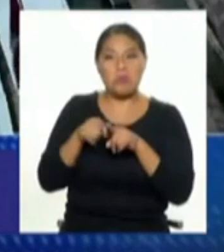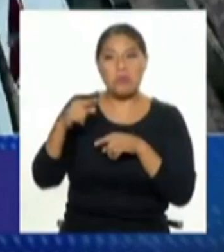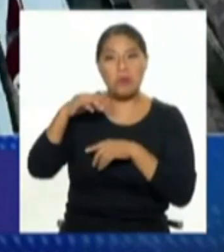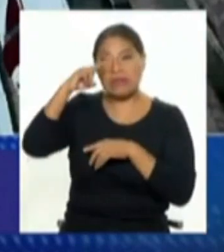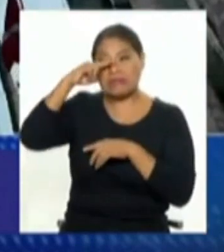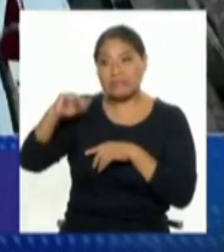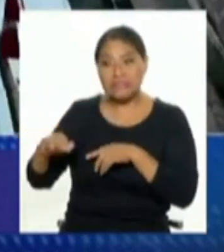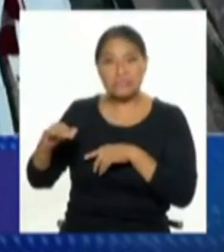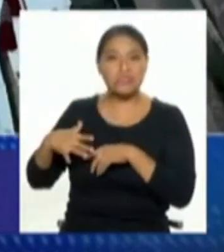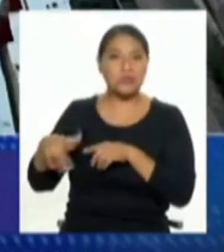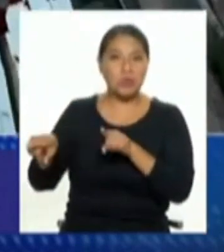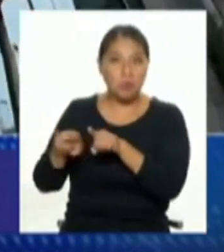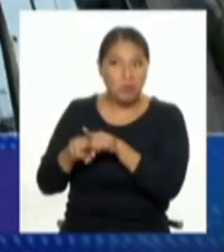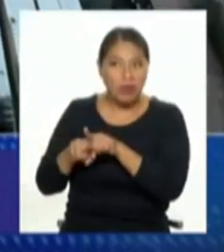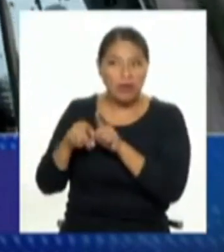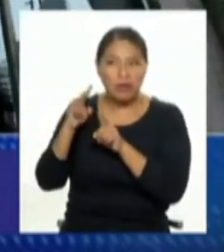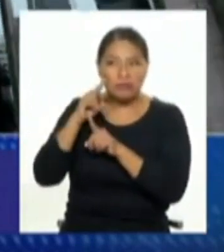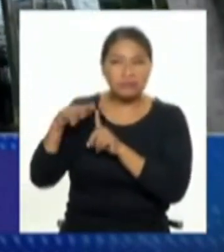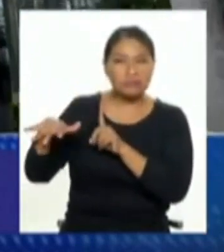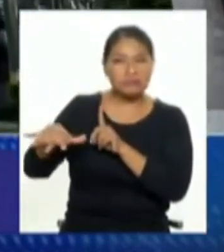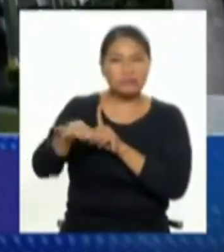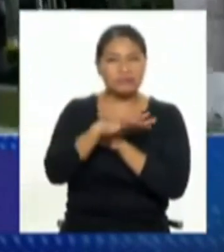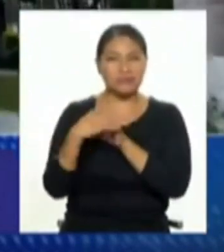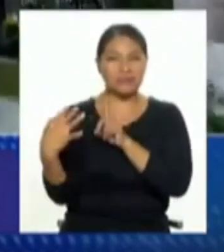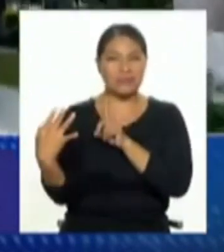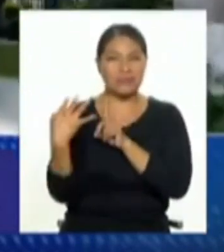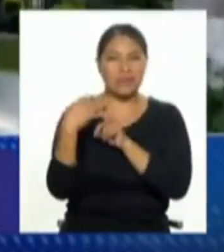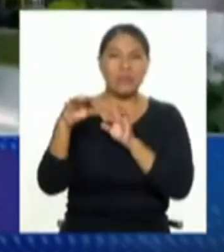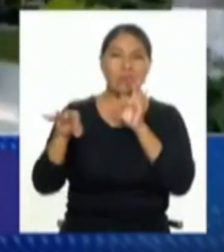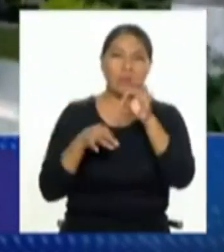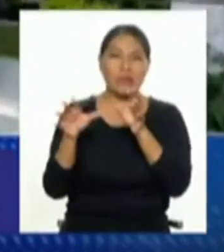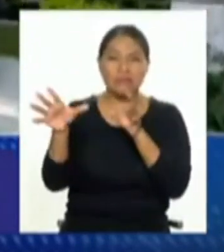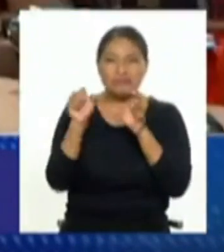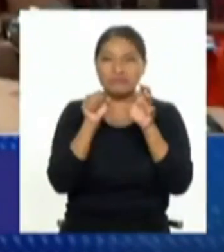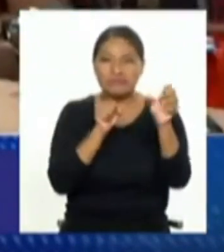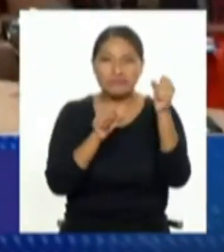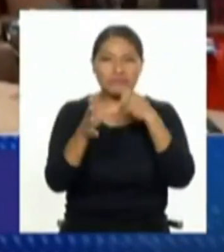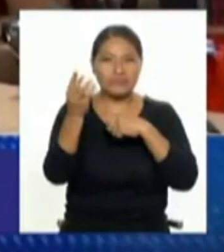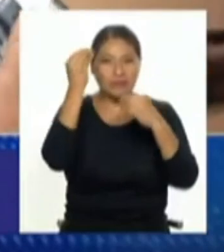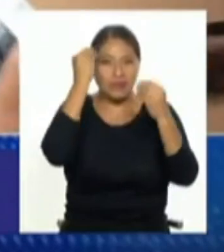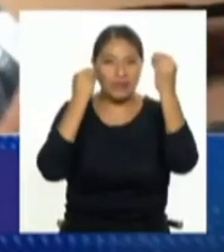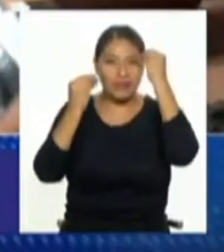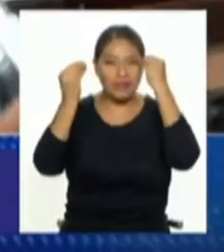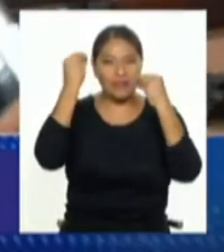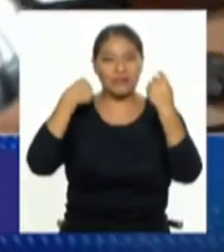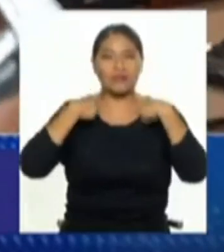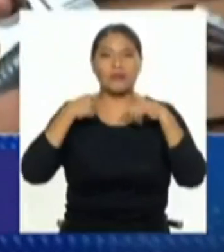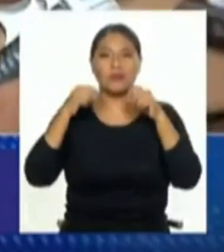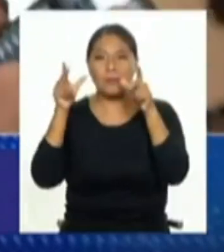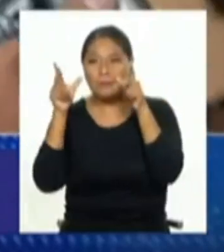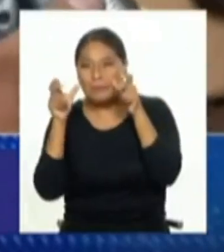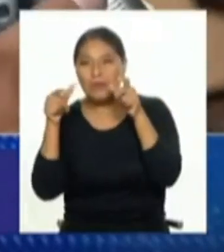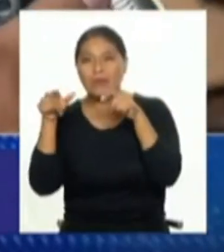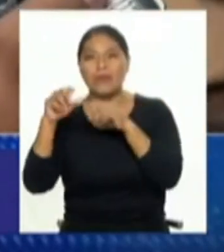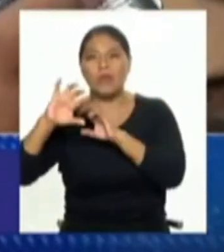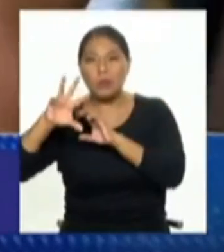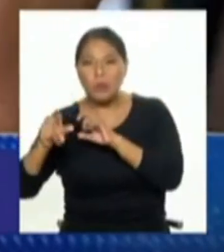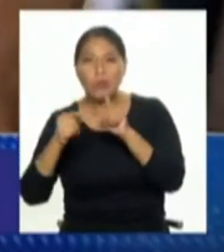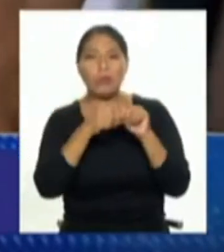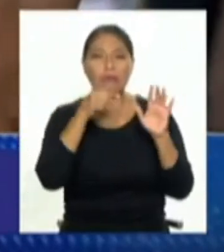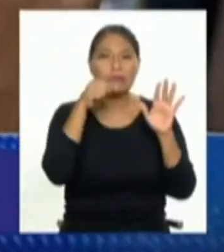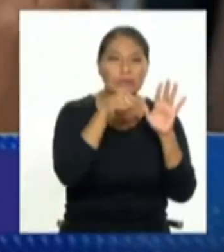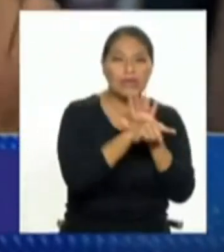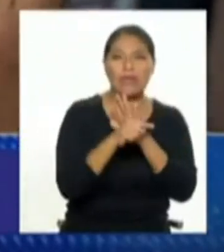que aún más de lo que ya ve si yo veo todos los días solo noticias donde alarmistas donde veo las escenas de robos de